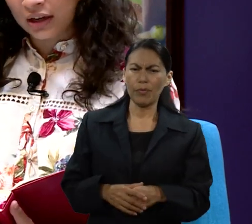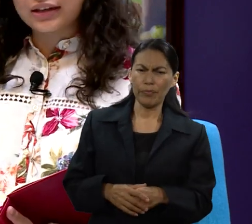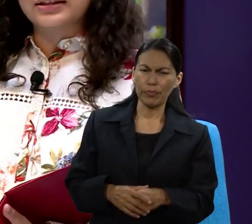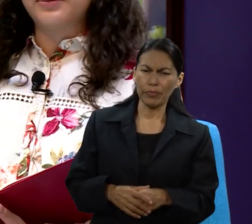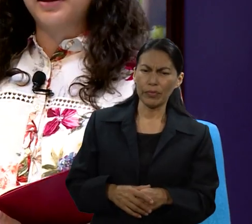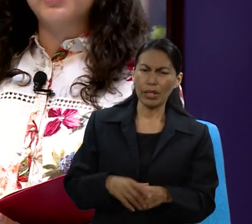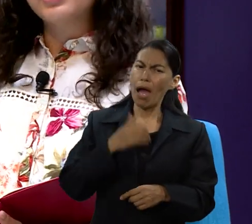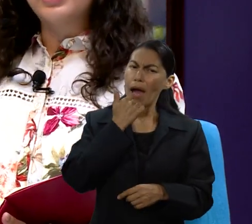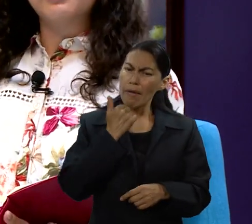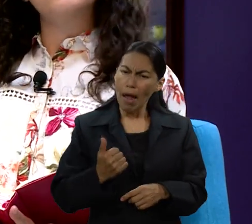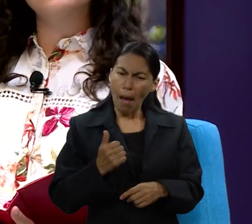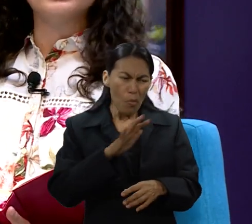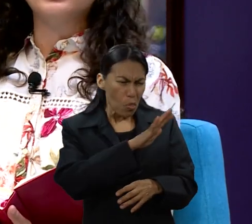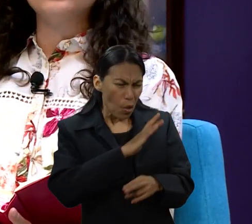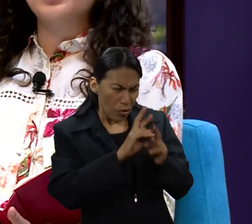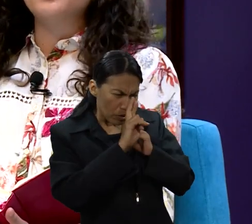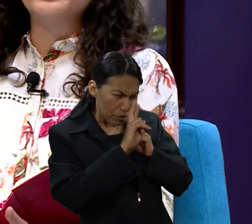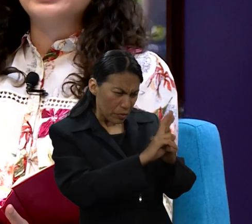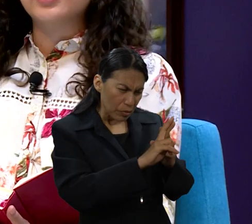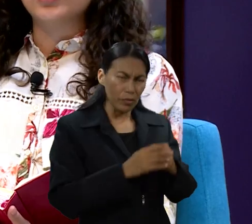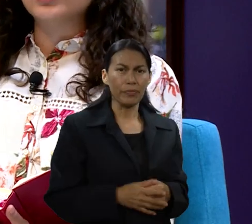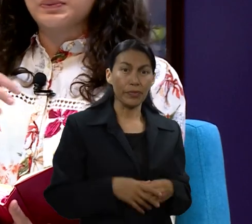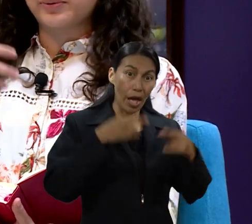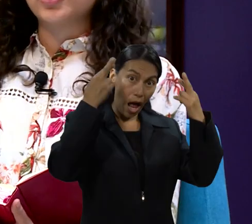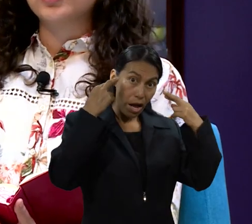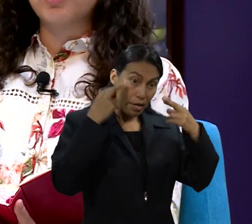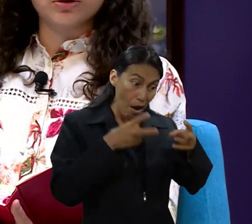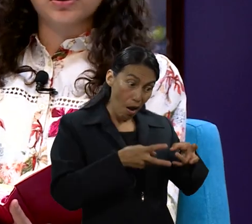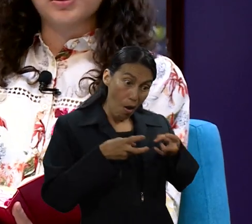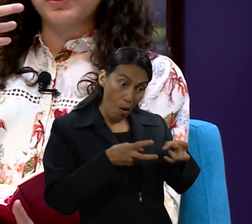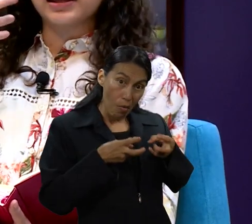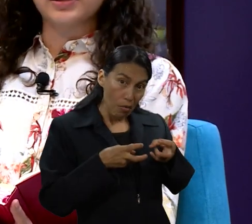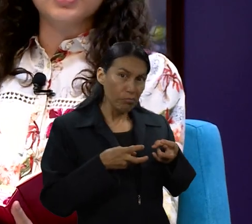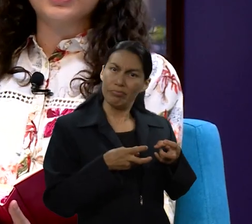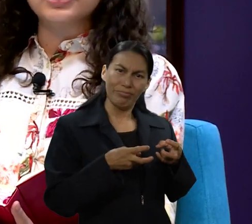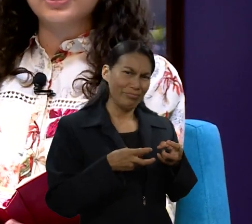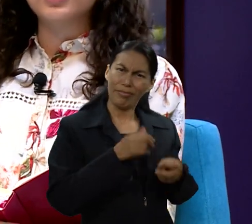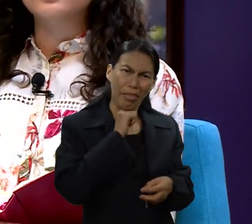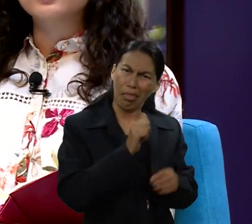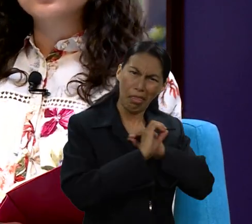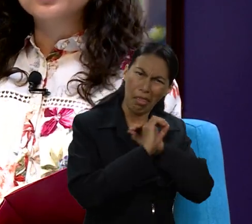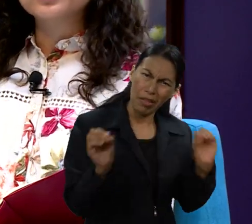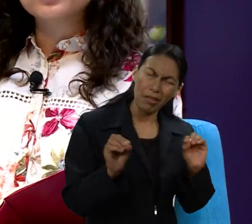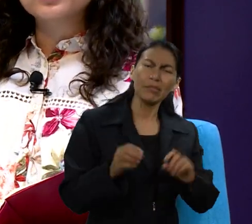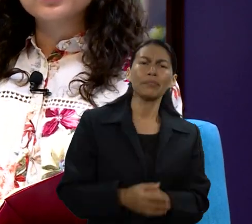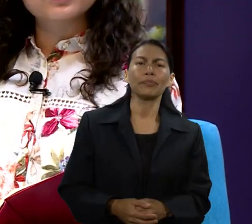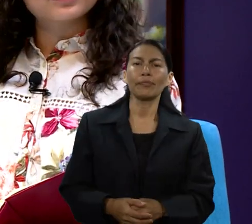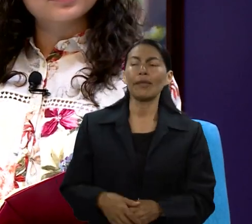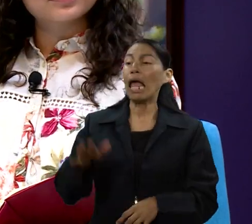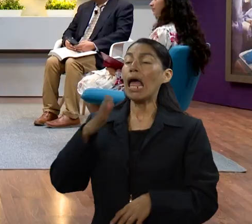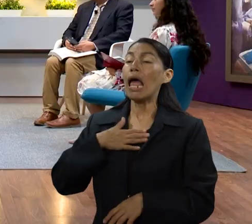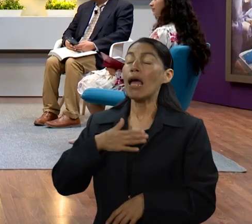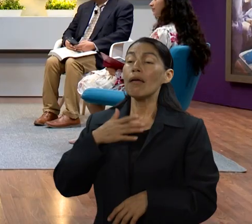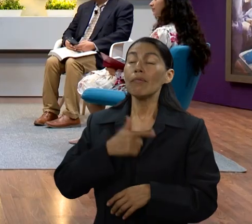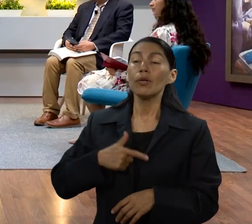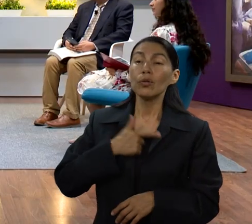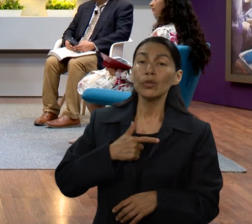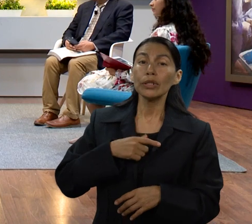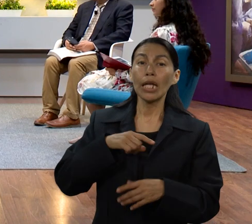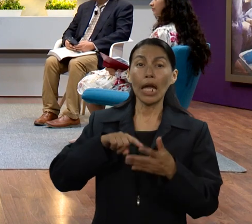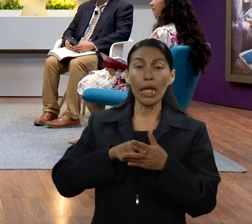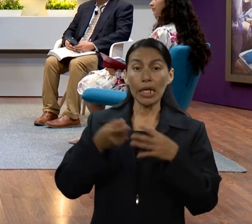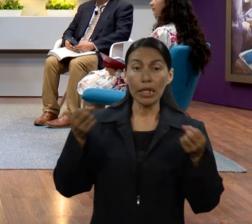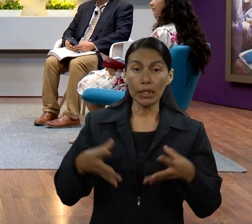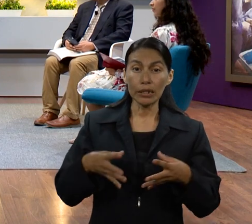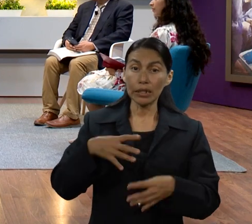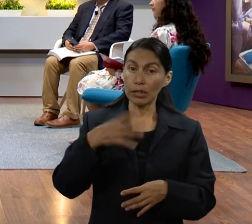digas yo enriquecí a Abraham. Abraham no era aprovechado, él no se aprovechó de esa oportunidad para quitarle la riqueza al rey. Exacto. A mí me gusta lo que